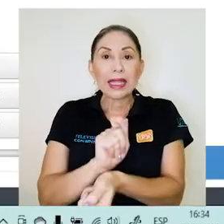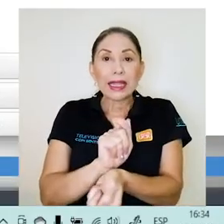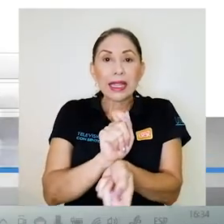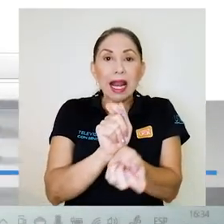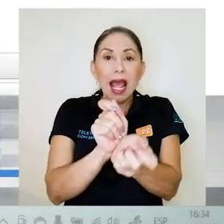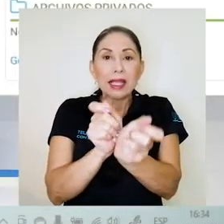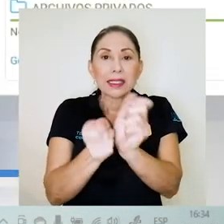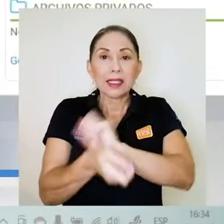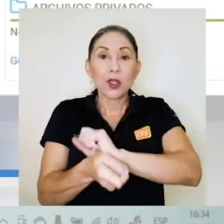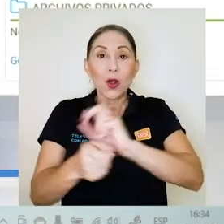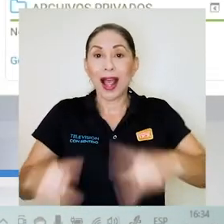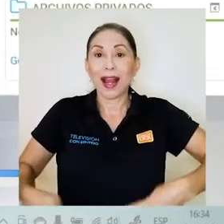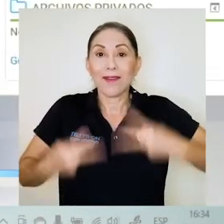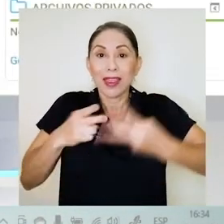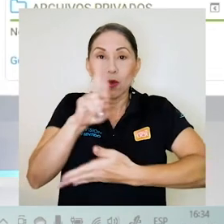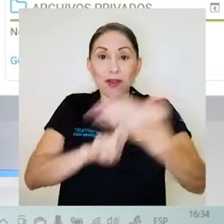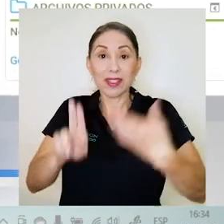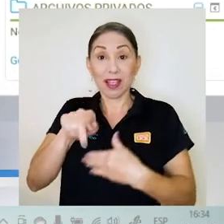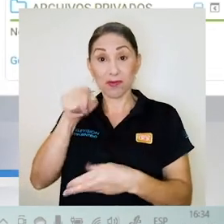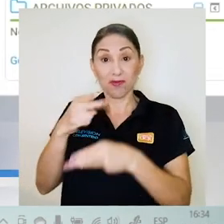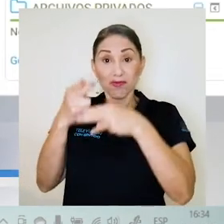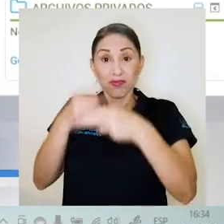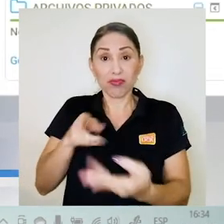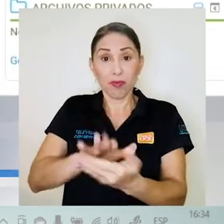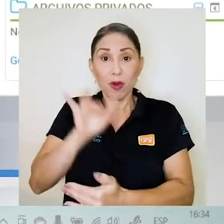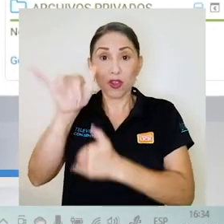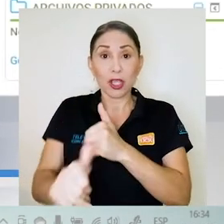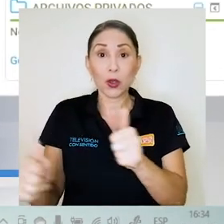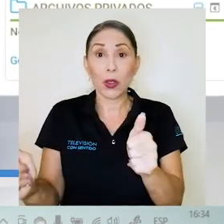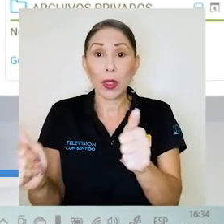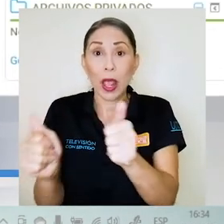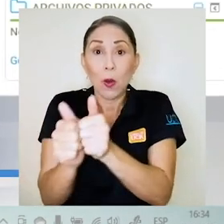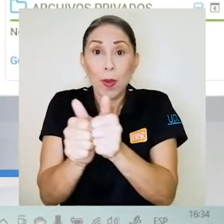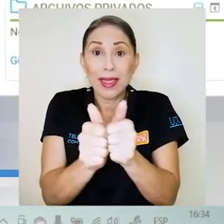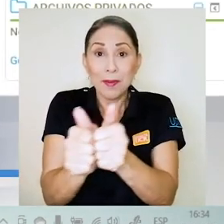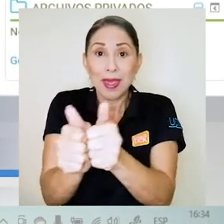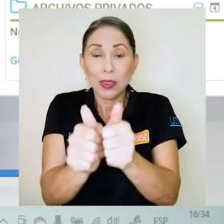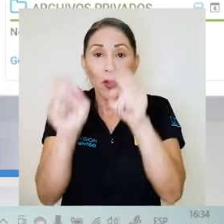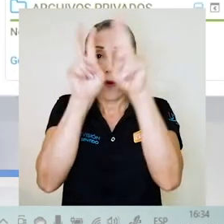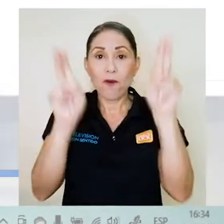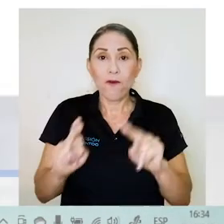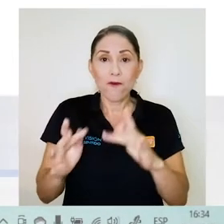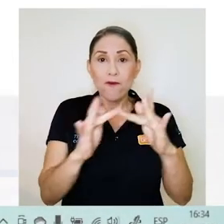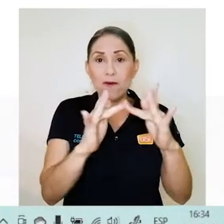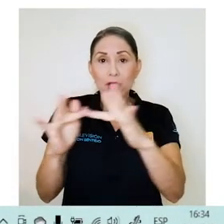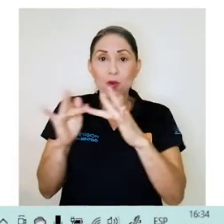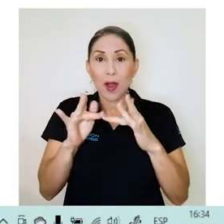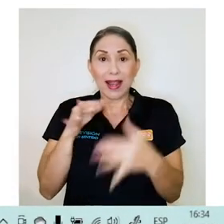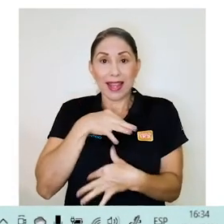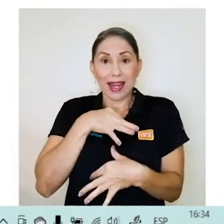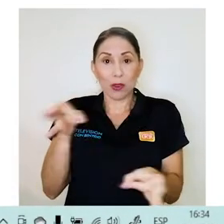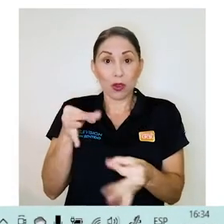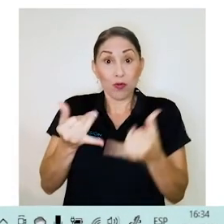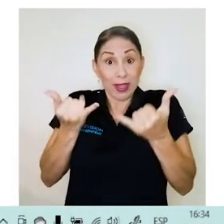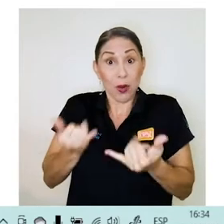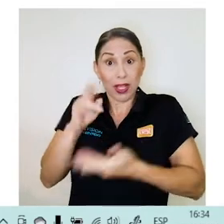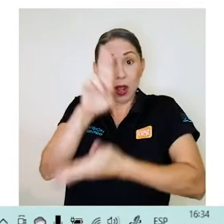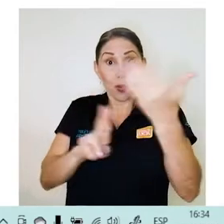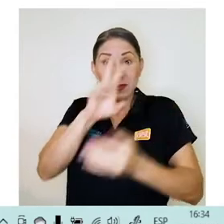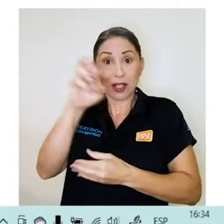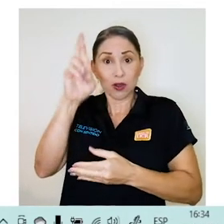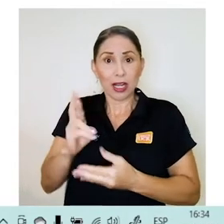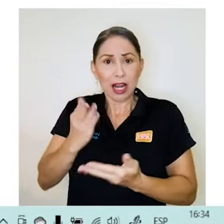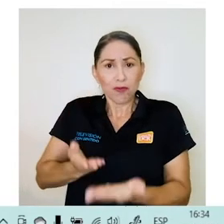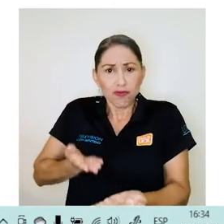Transición a la vida universitaria, así se llama el proyecto de acompañamiento virtual y gratuito que la Universidad de Costa Rica está